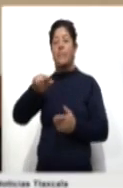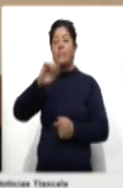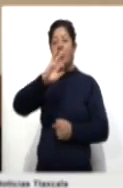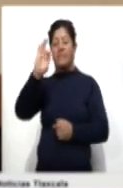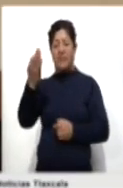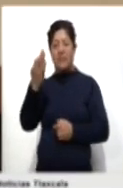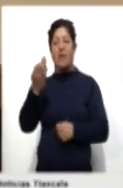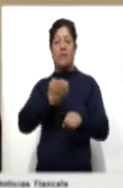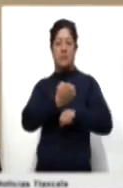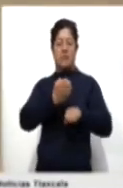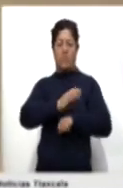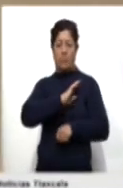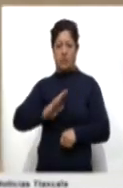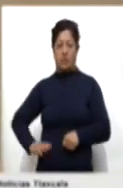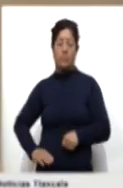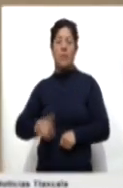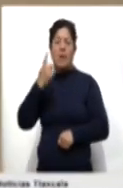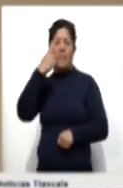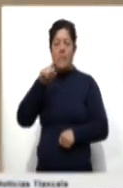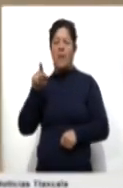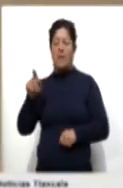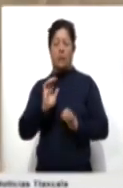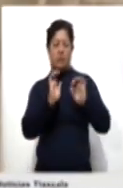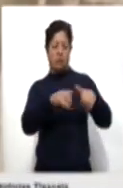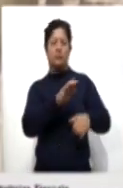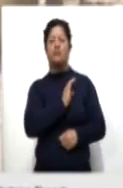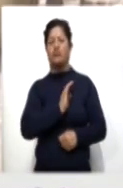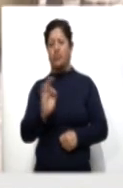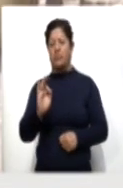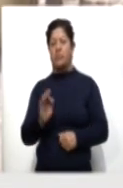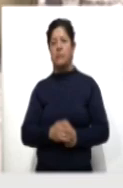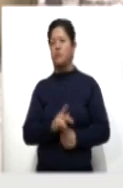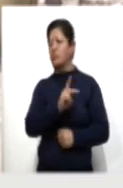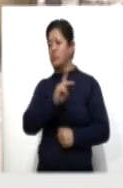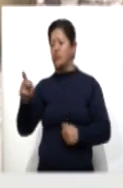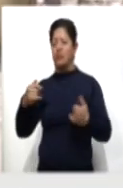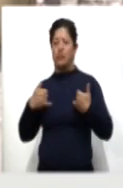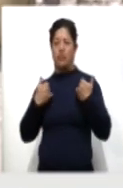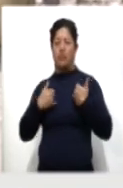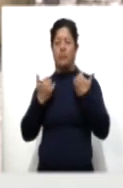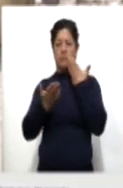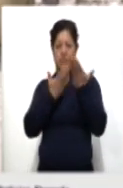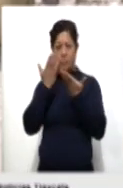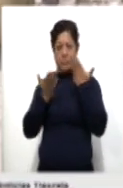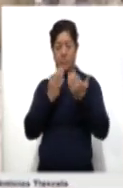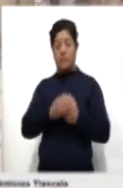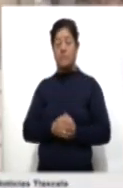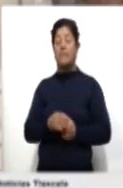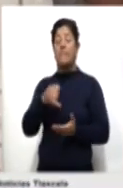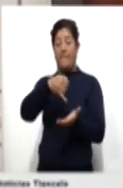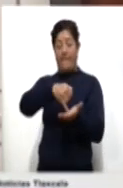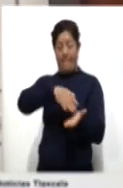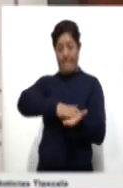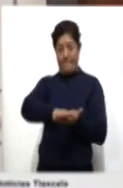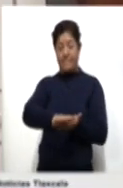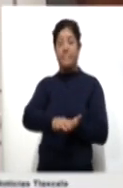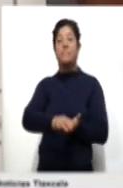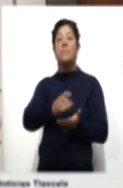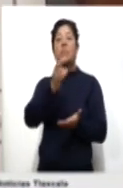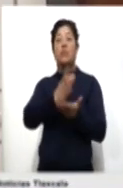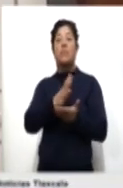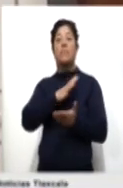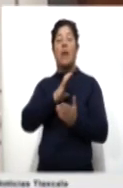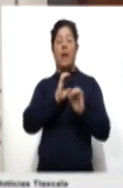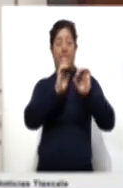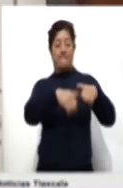no sea un impedimento para la inscripción de las y los estudiantes. Carmona Vega agregó que para imprimir este documento solo se tiene